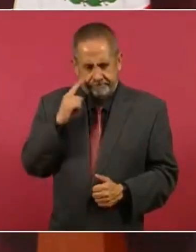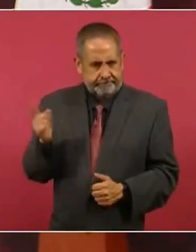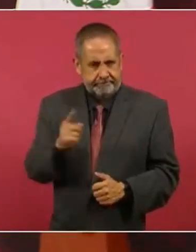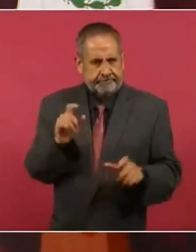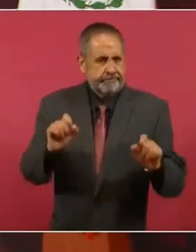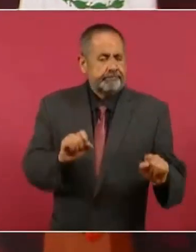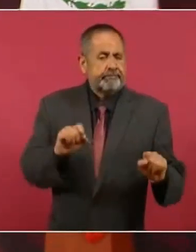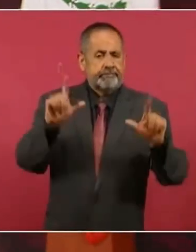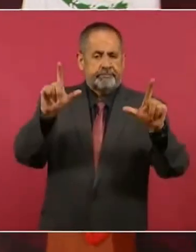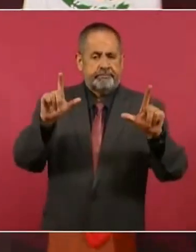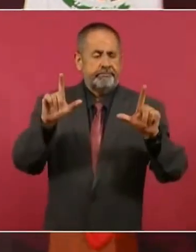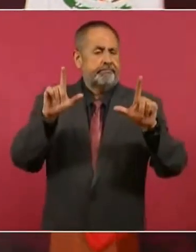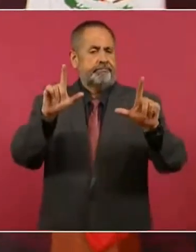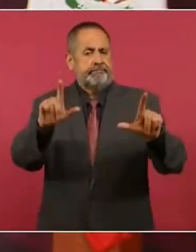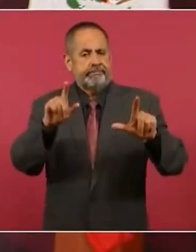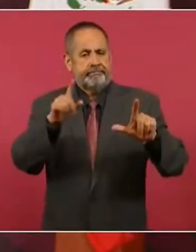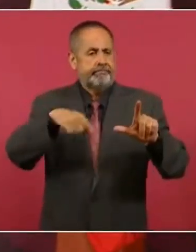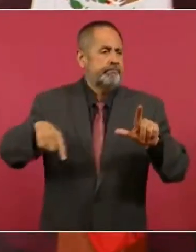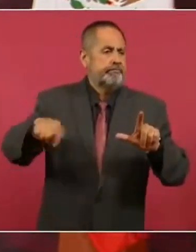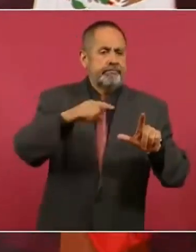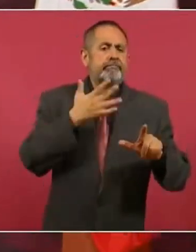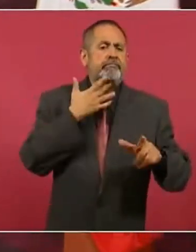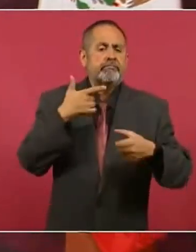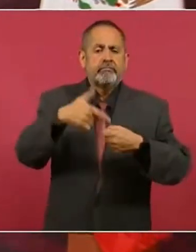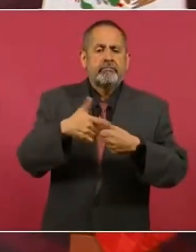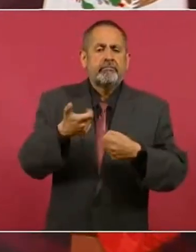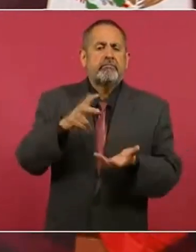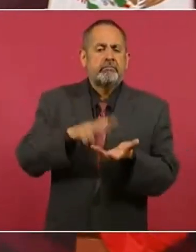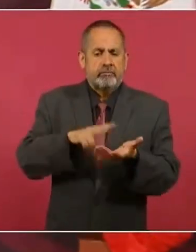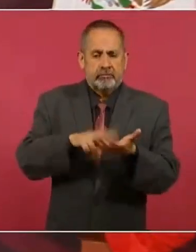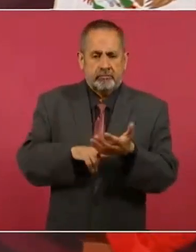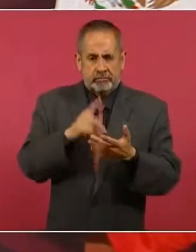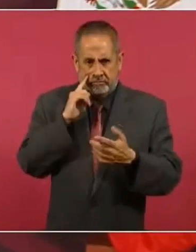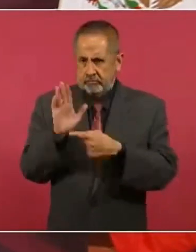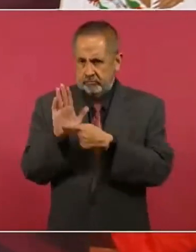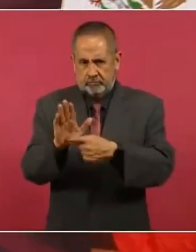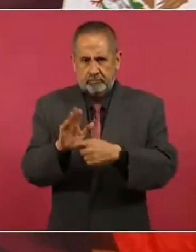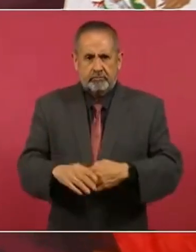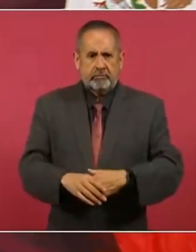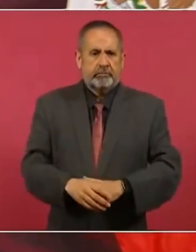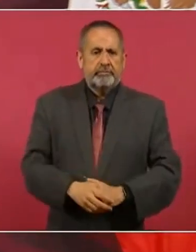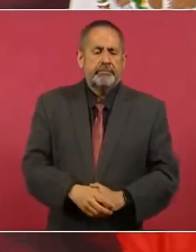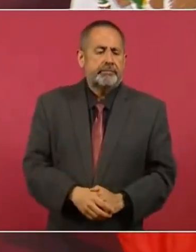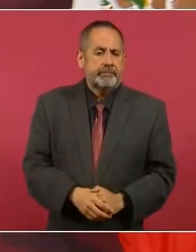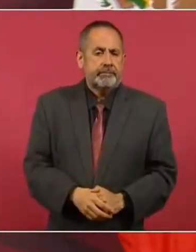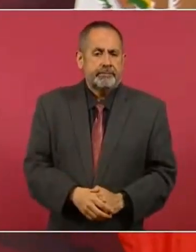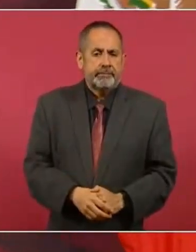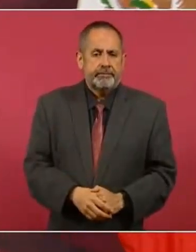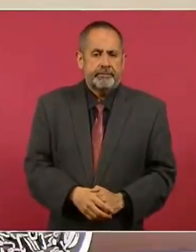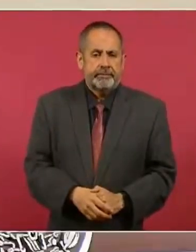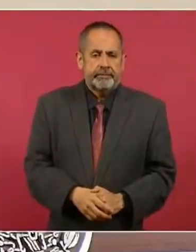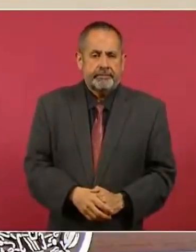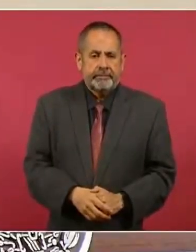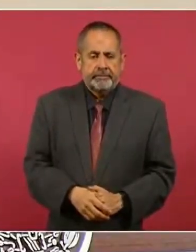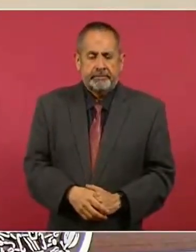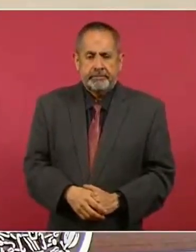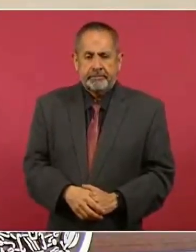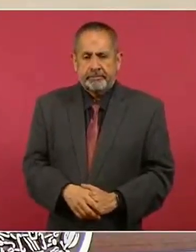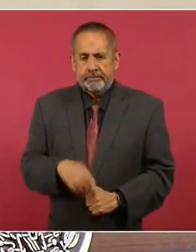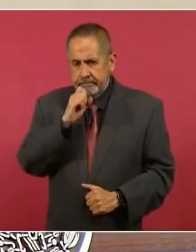de los combustibles para que